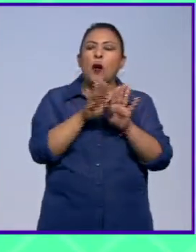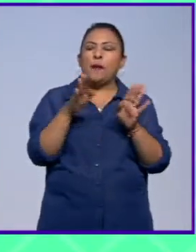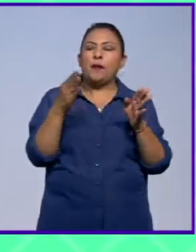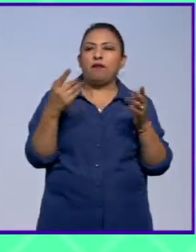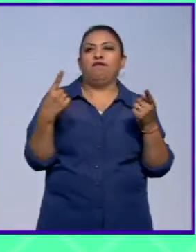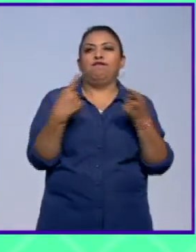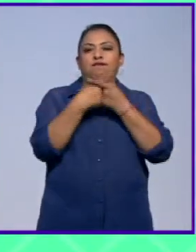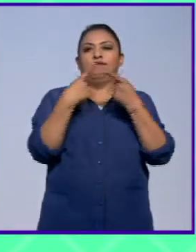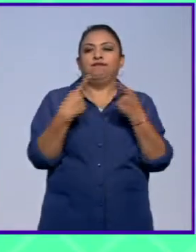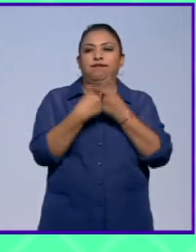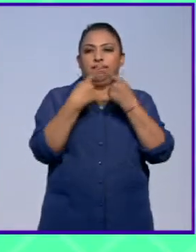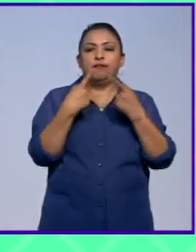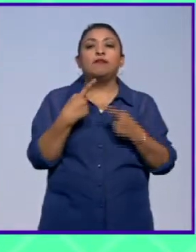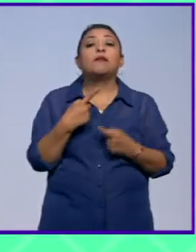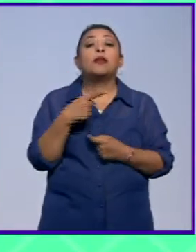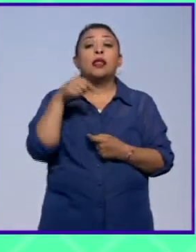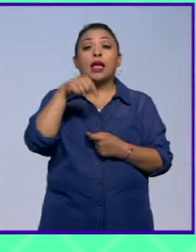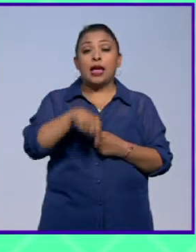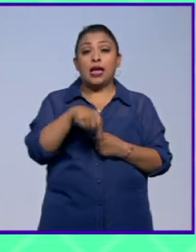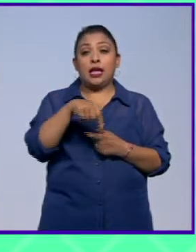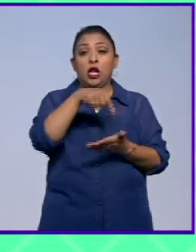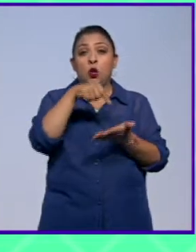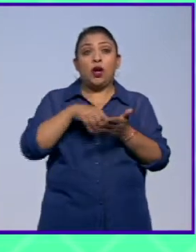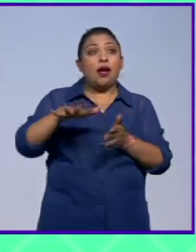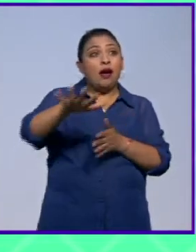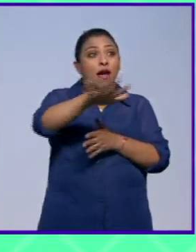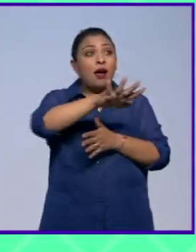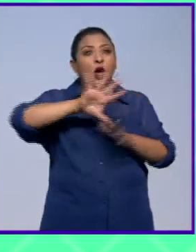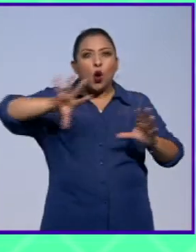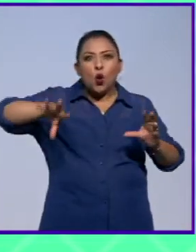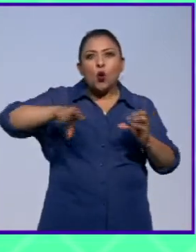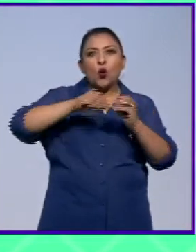confrontación. Aquí el espacio es parte de la obra.